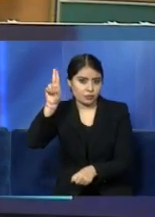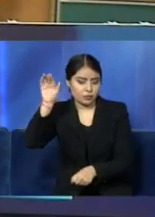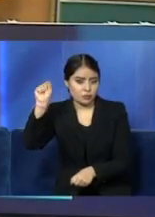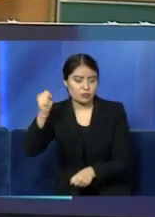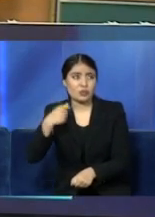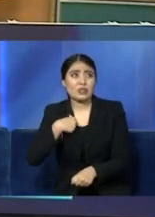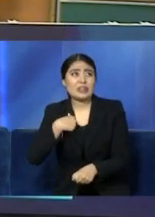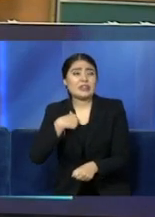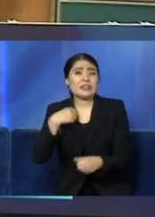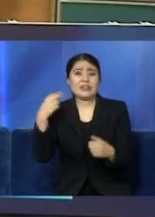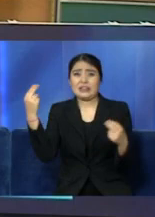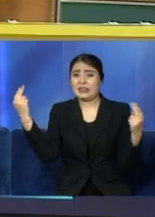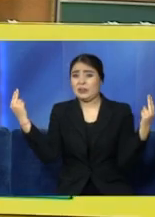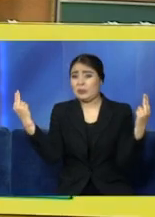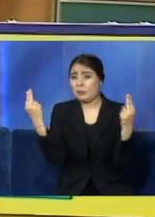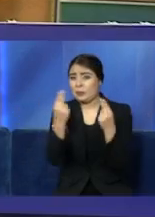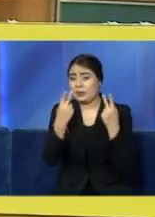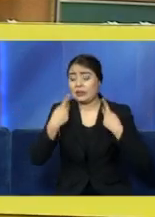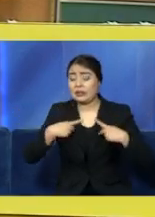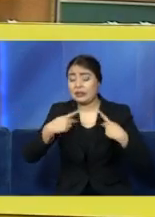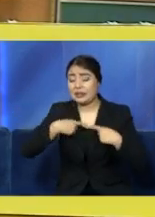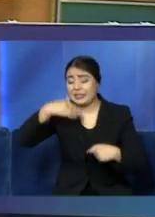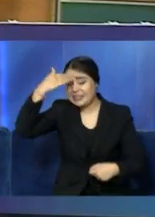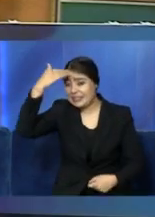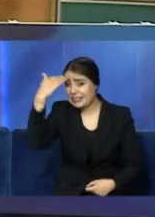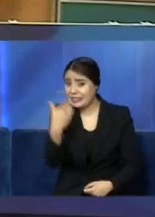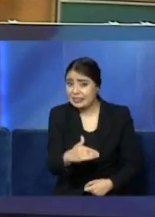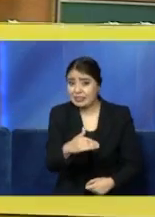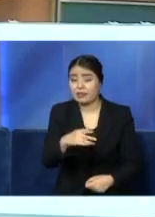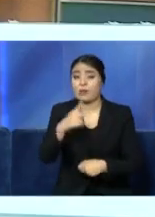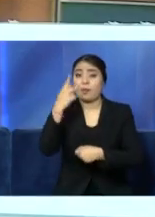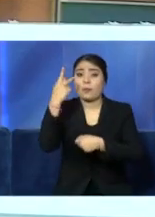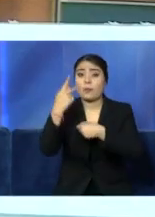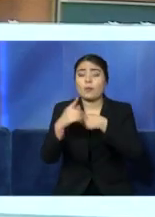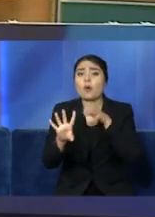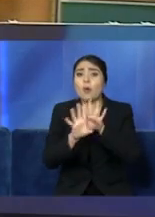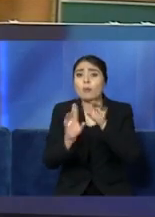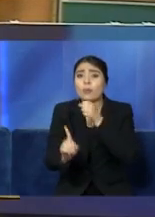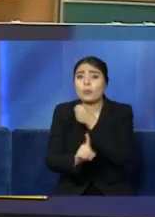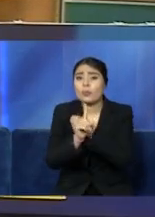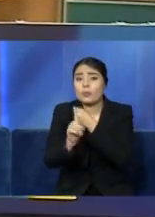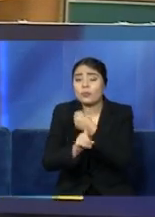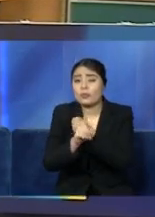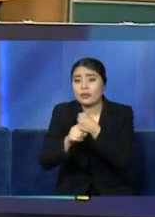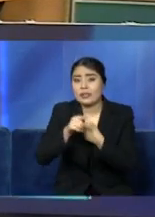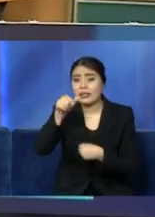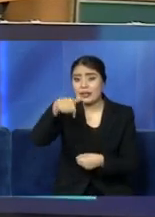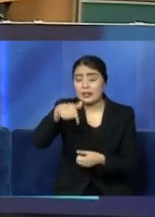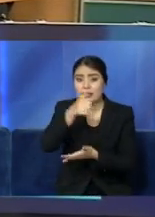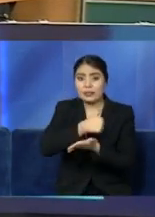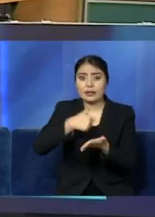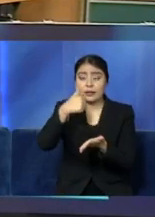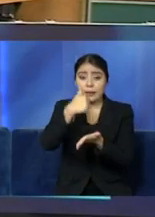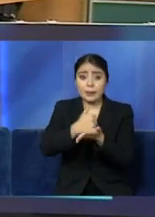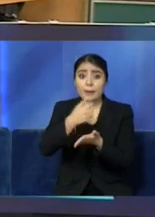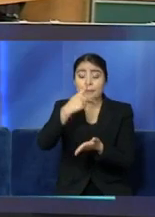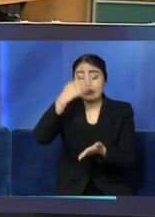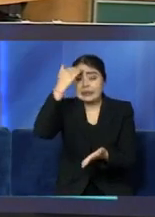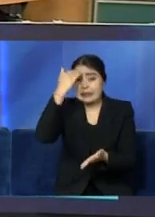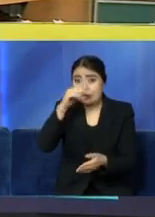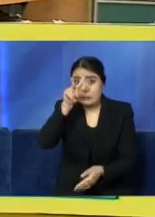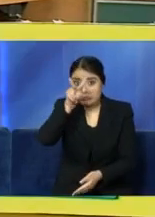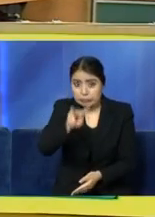gente esté consciente del problema que estamos viviendo, pero que no tenga información inadecuada